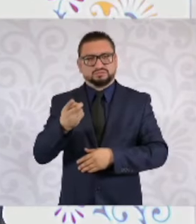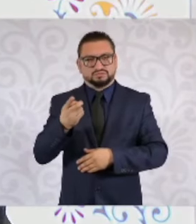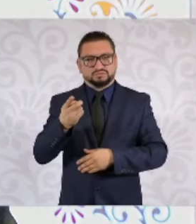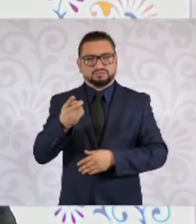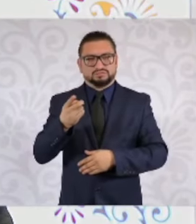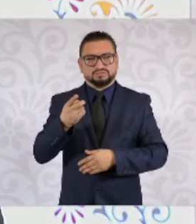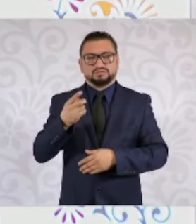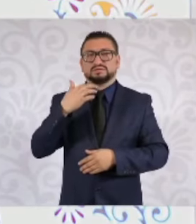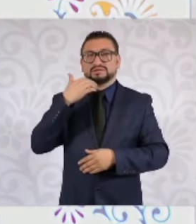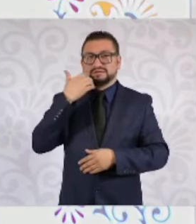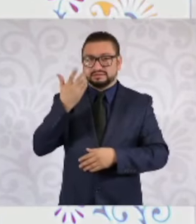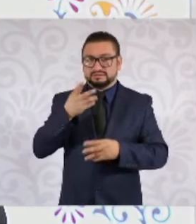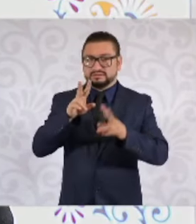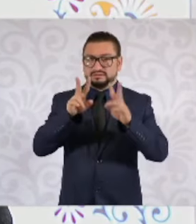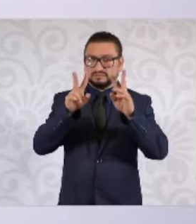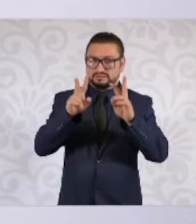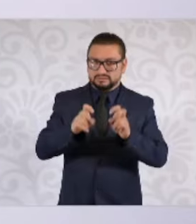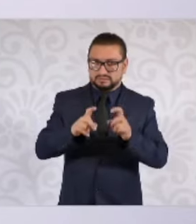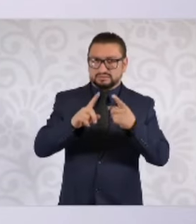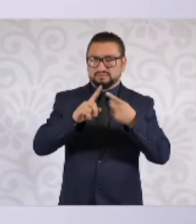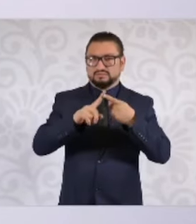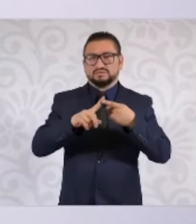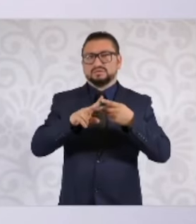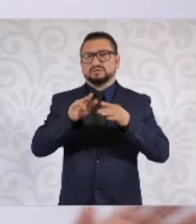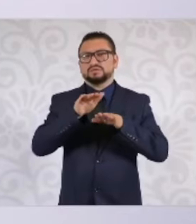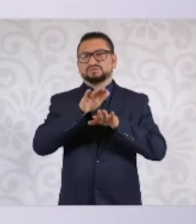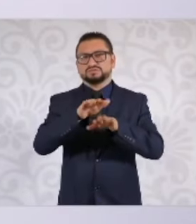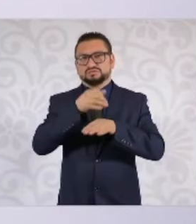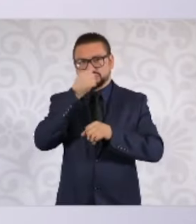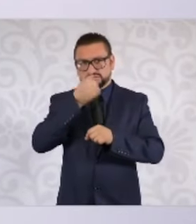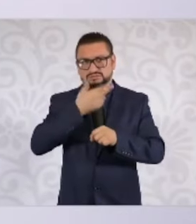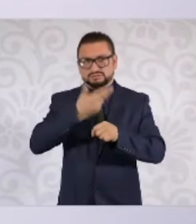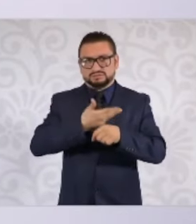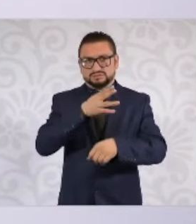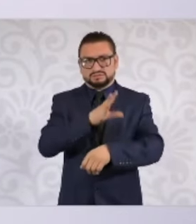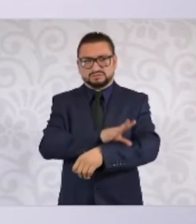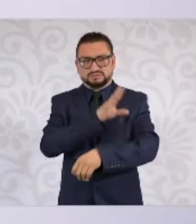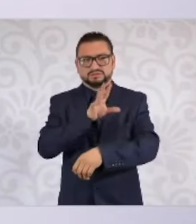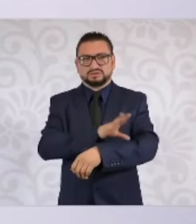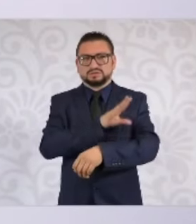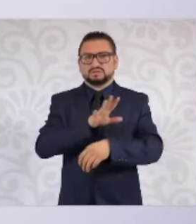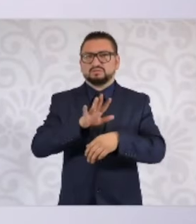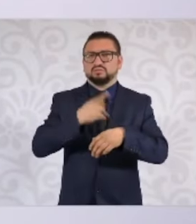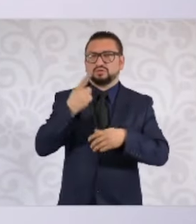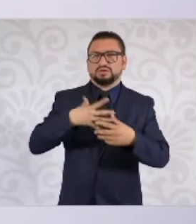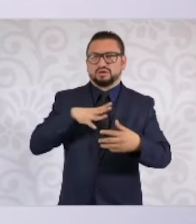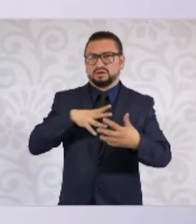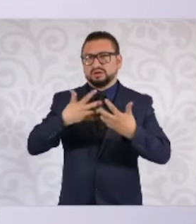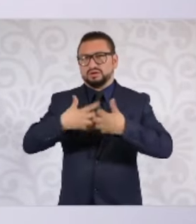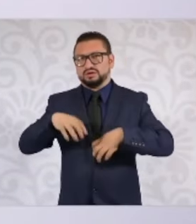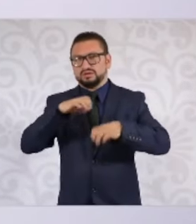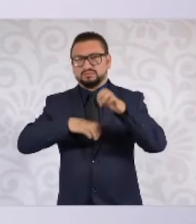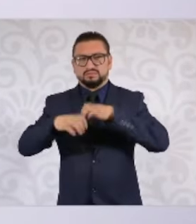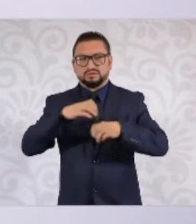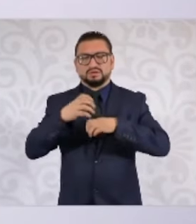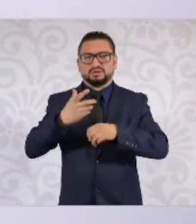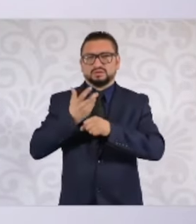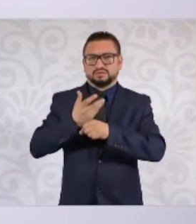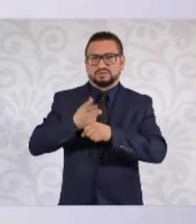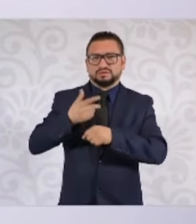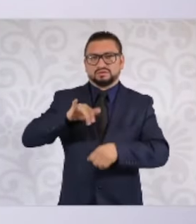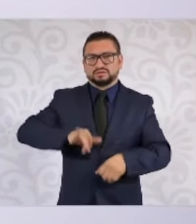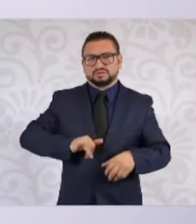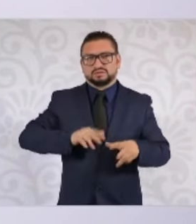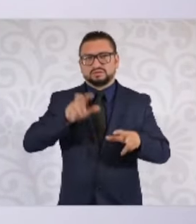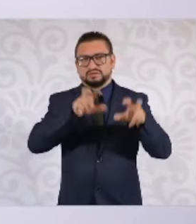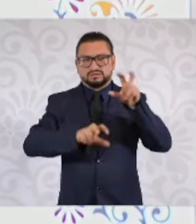si quiere tocar algún tema relacionado con Secretaría de Energía, porque hay empresarios estadounidenses interesados en